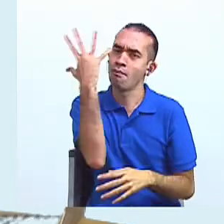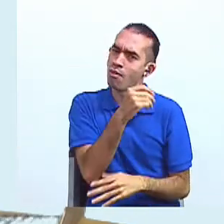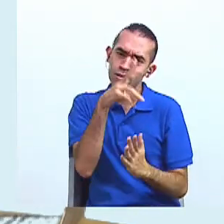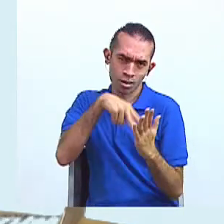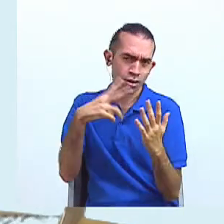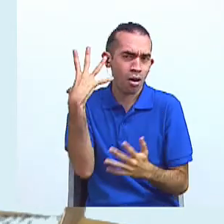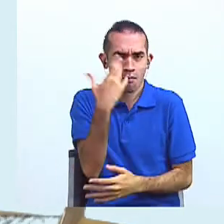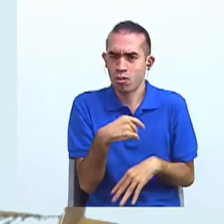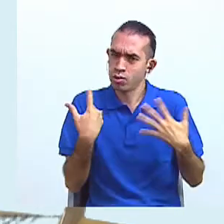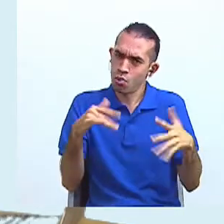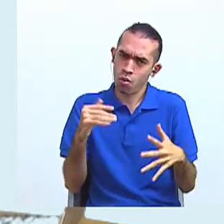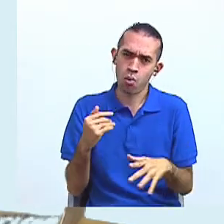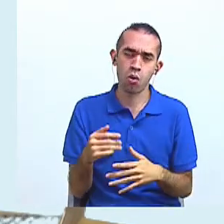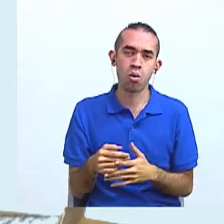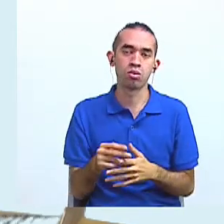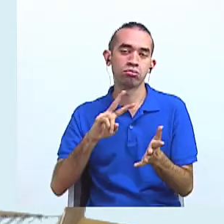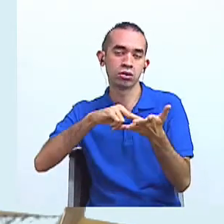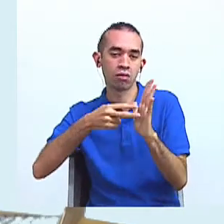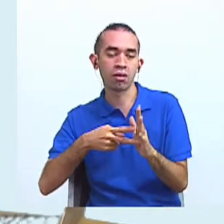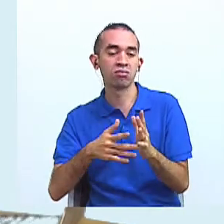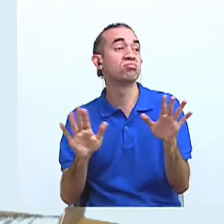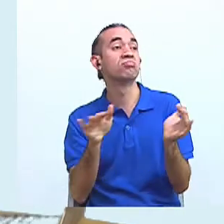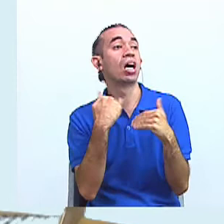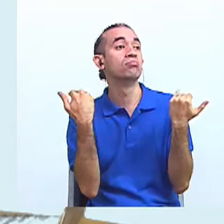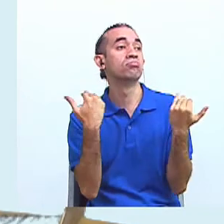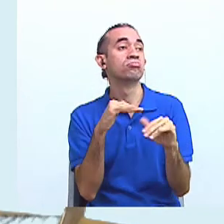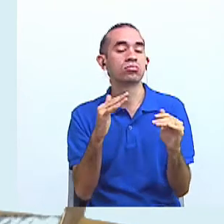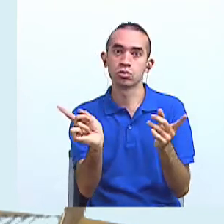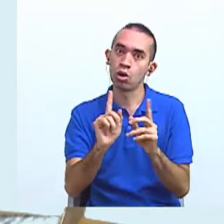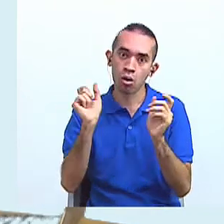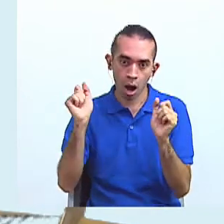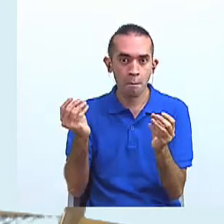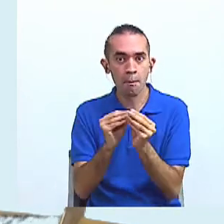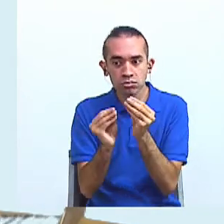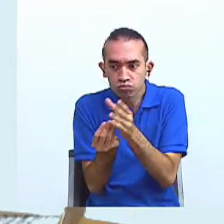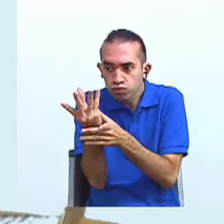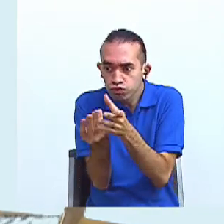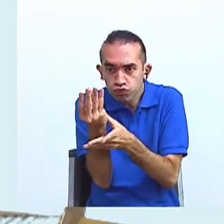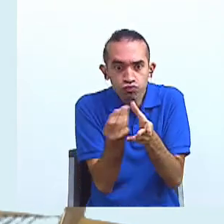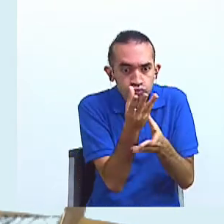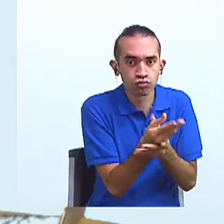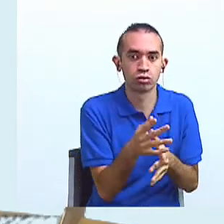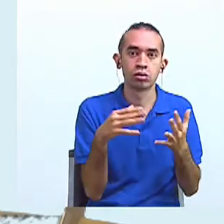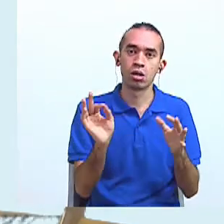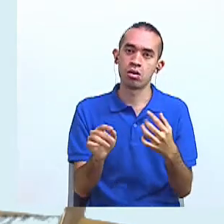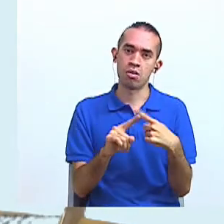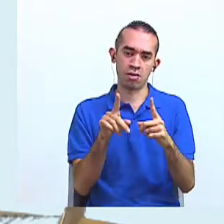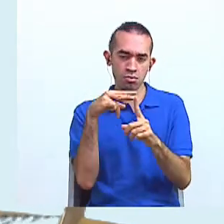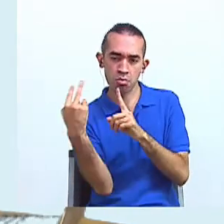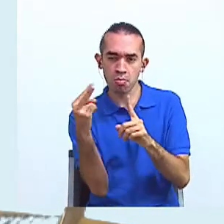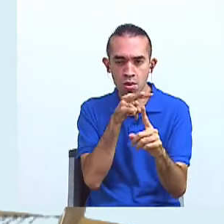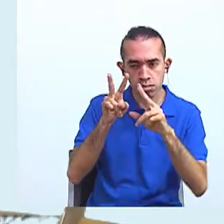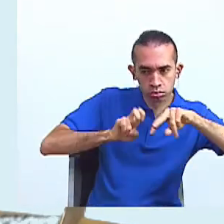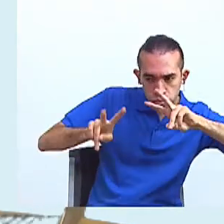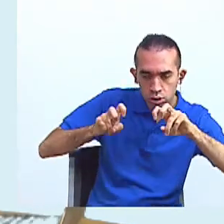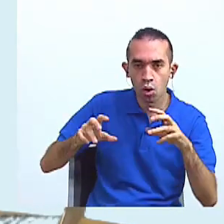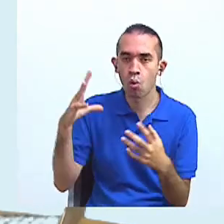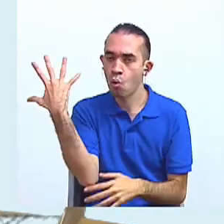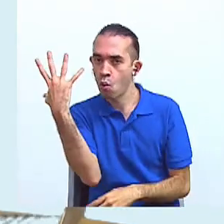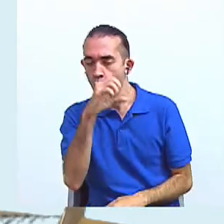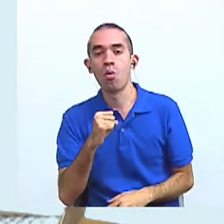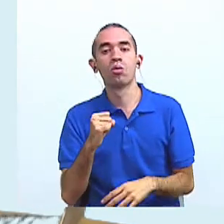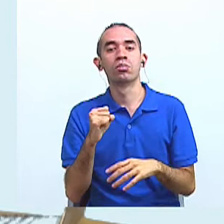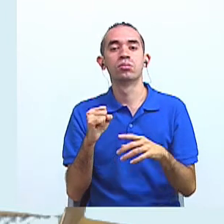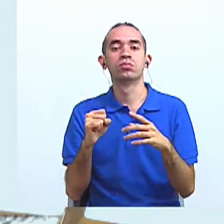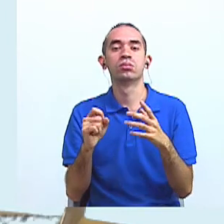leer. No se agotan los significados. Podemos acercarnos a los textos de diferentes maneras. Buscar distintas rutas.